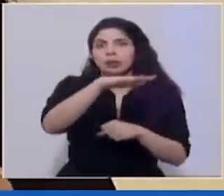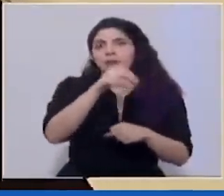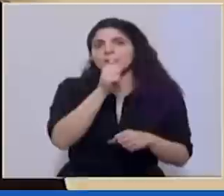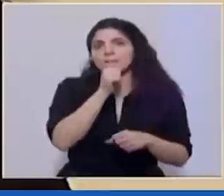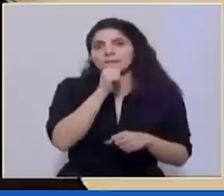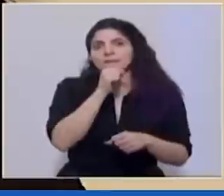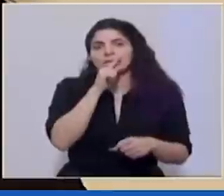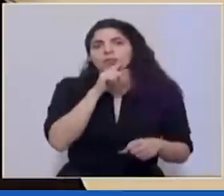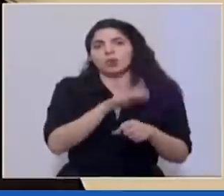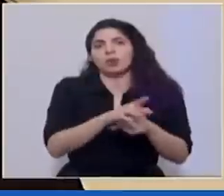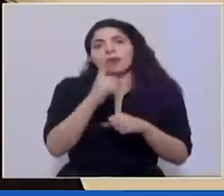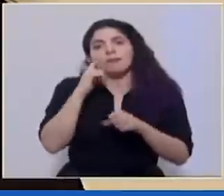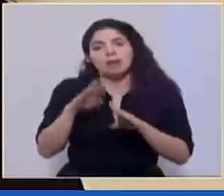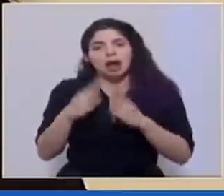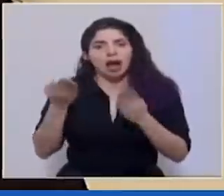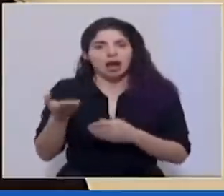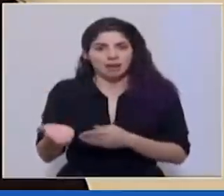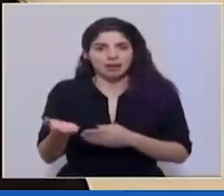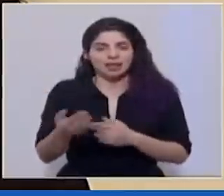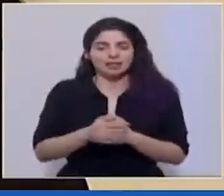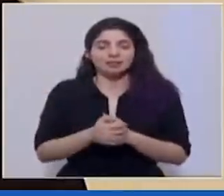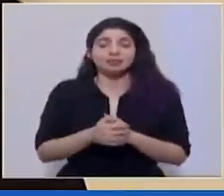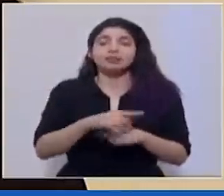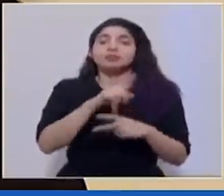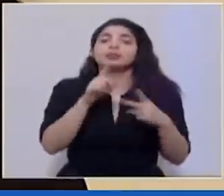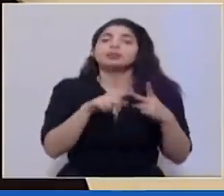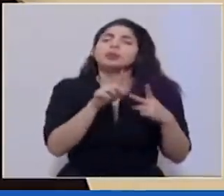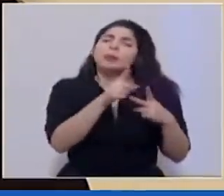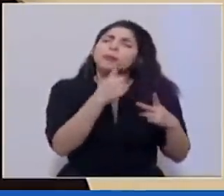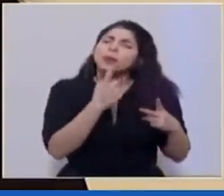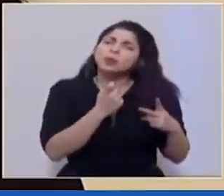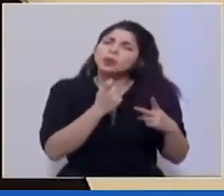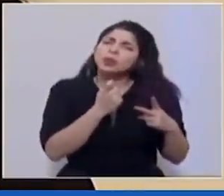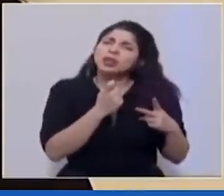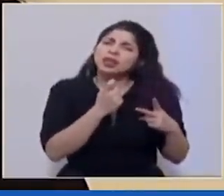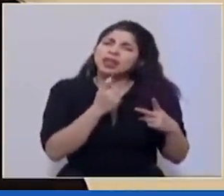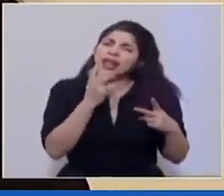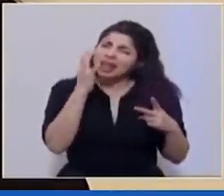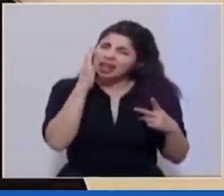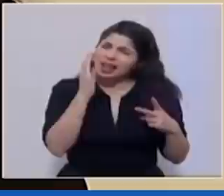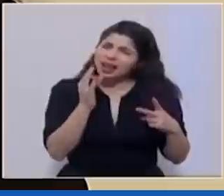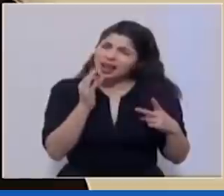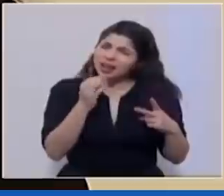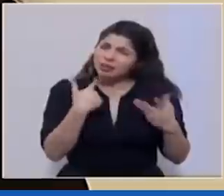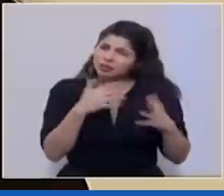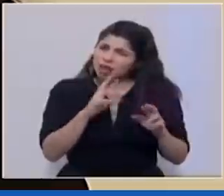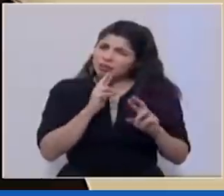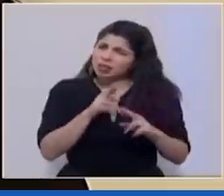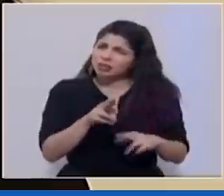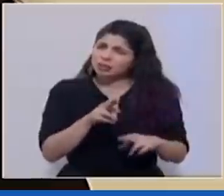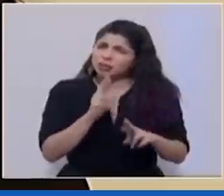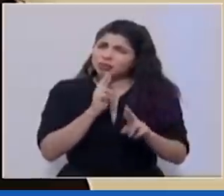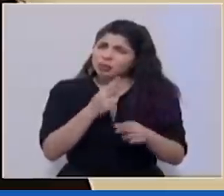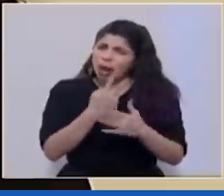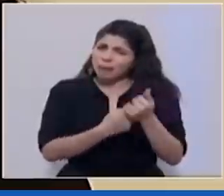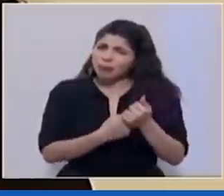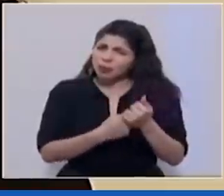para poder habilitar este esfuerzo la otra pregunta era creo que las las resolví las dos usted me indica